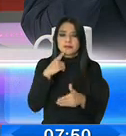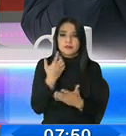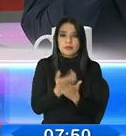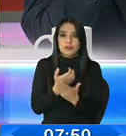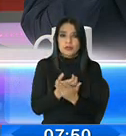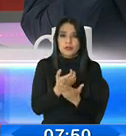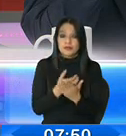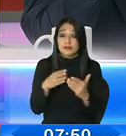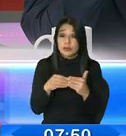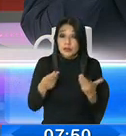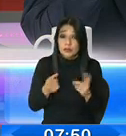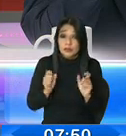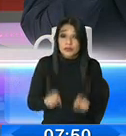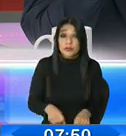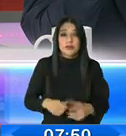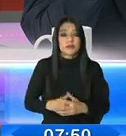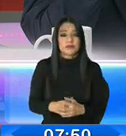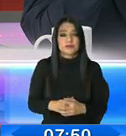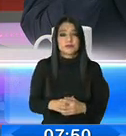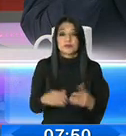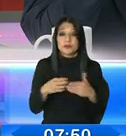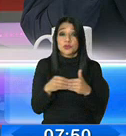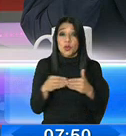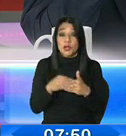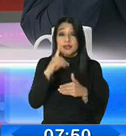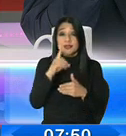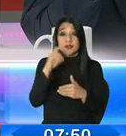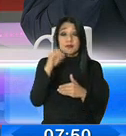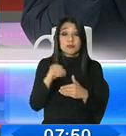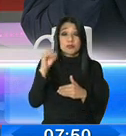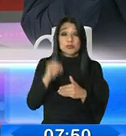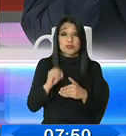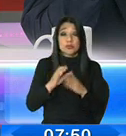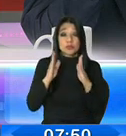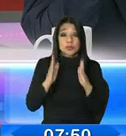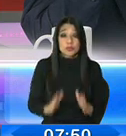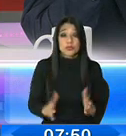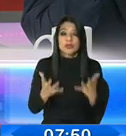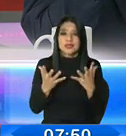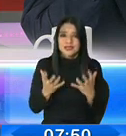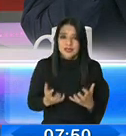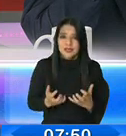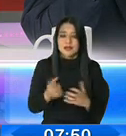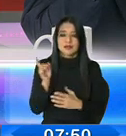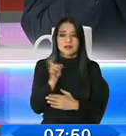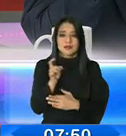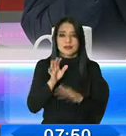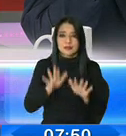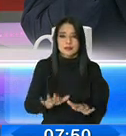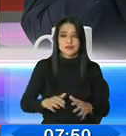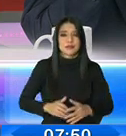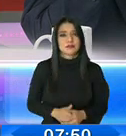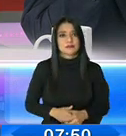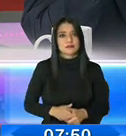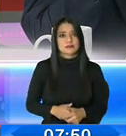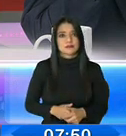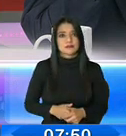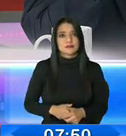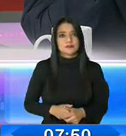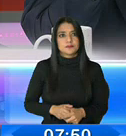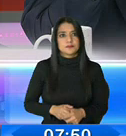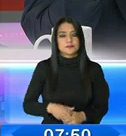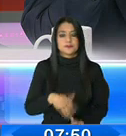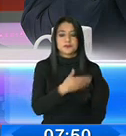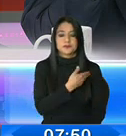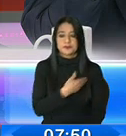economía dolarizada, una dolarización que el 100% de los ecuatorianos quiere y necesita estar. El presidente de la